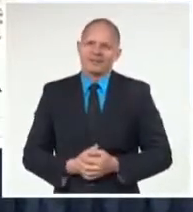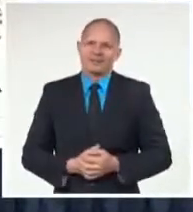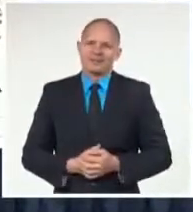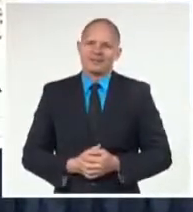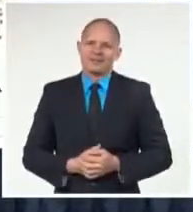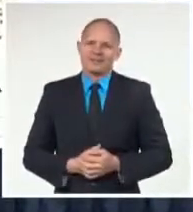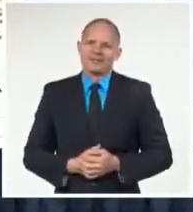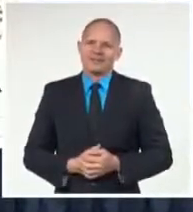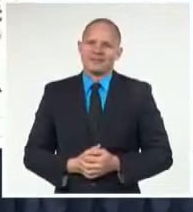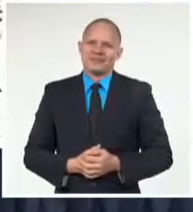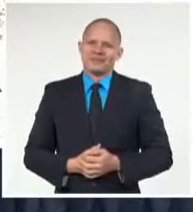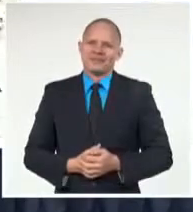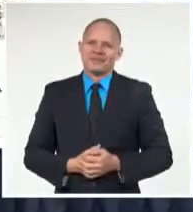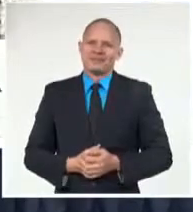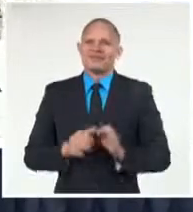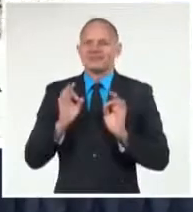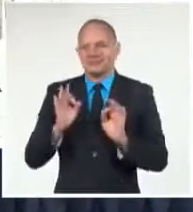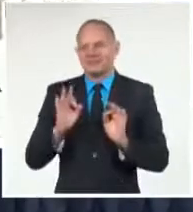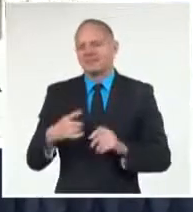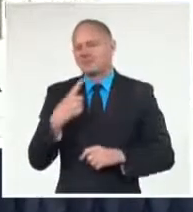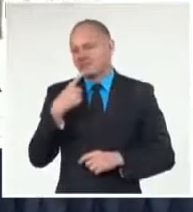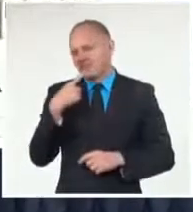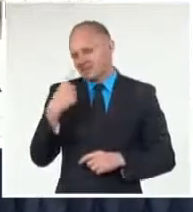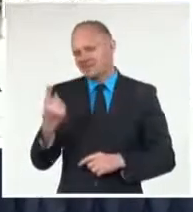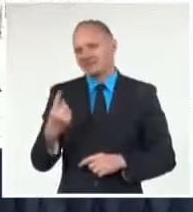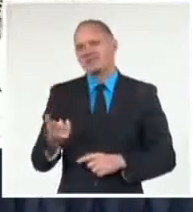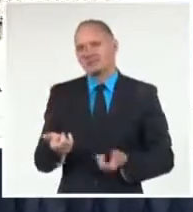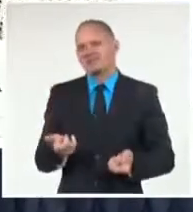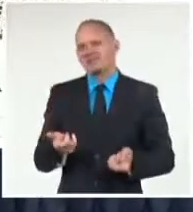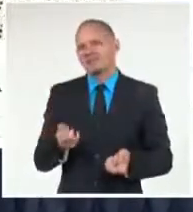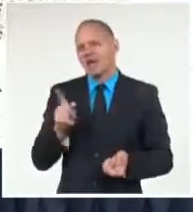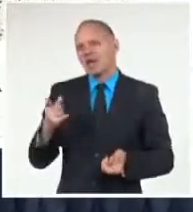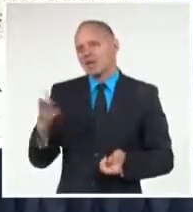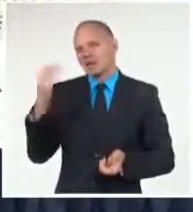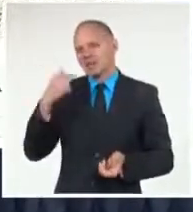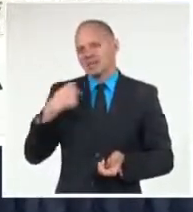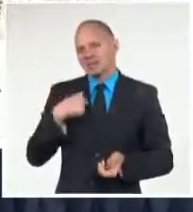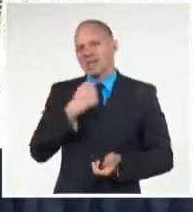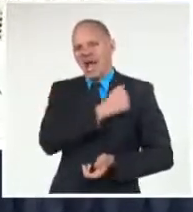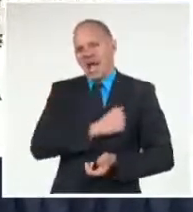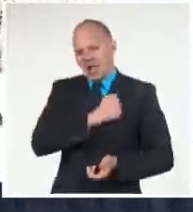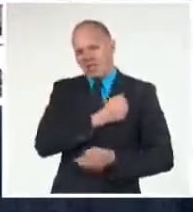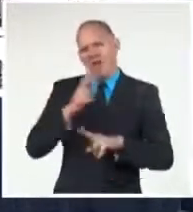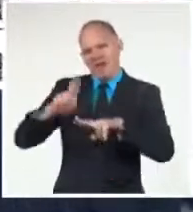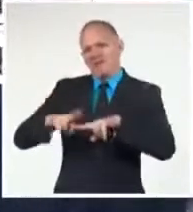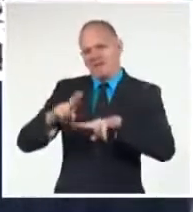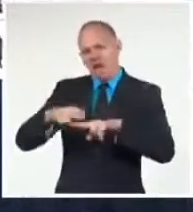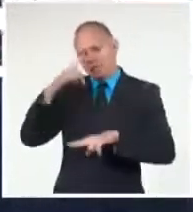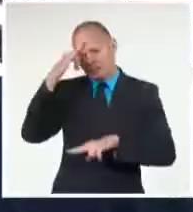Así que anticipo con placer que me llame así mi amor en La Habana. Gracias.